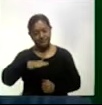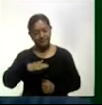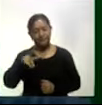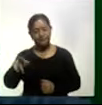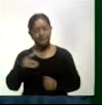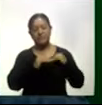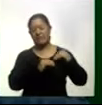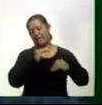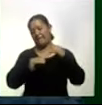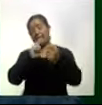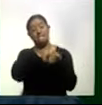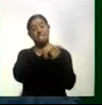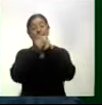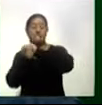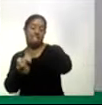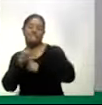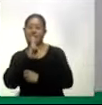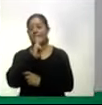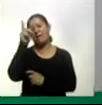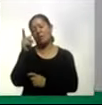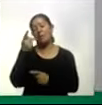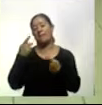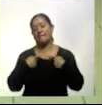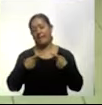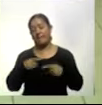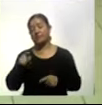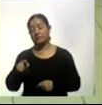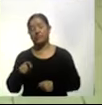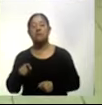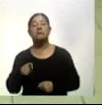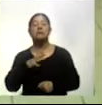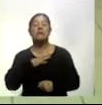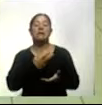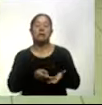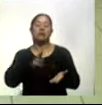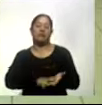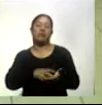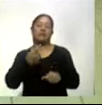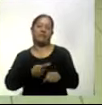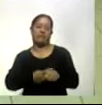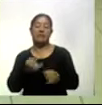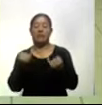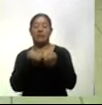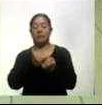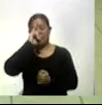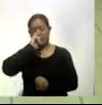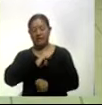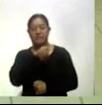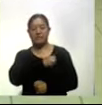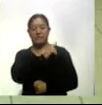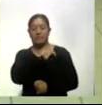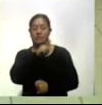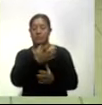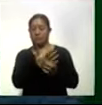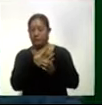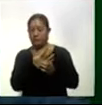es mucho mejor e incluso para las personas con comorbilidades por último te comento Mario que el secretario de salud exhortó a la población